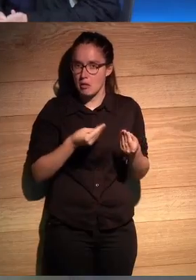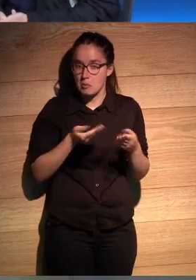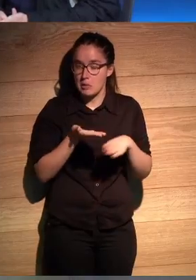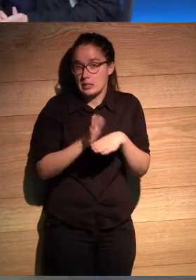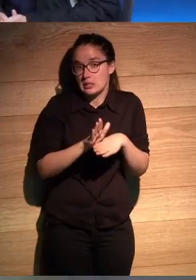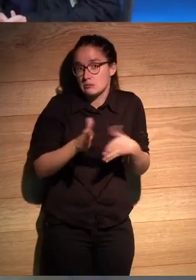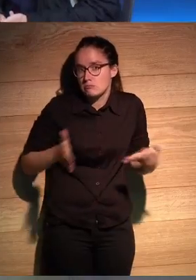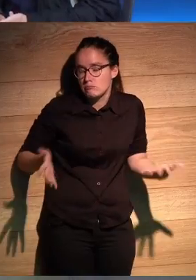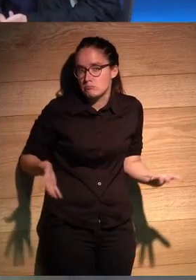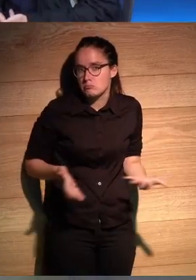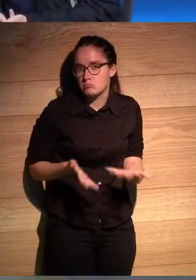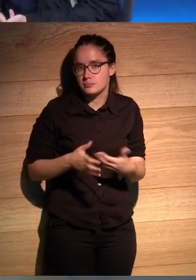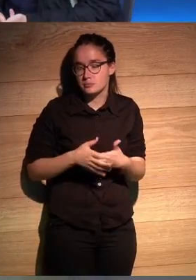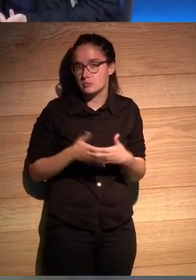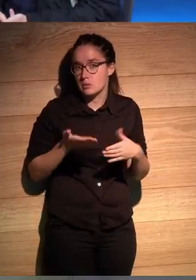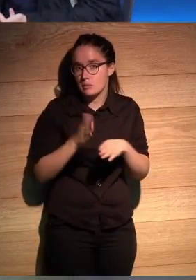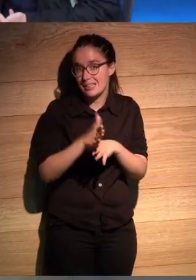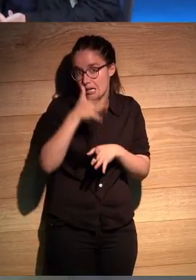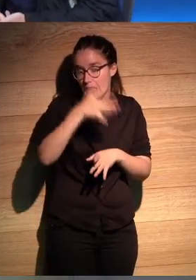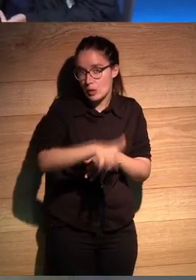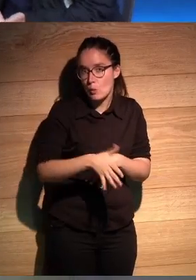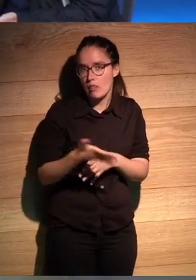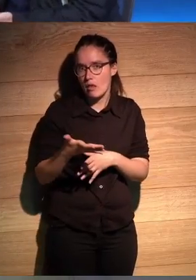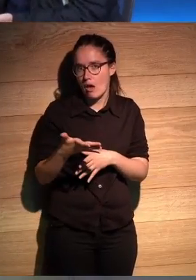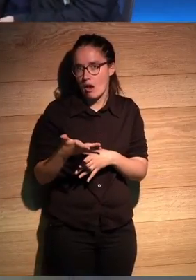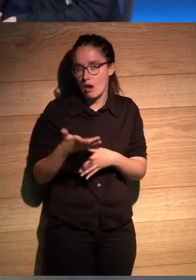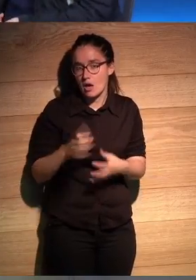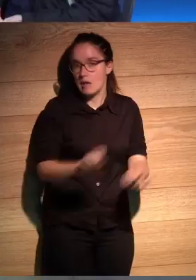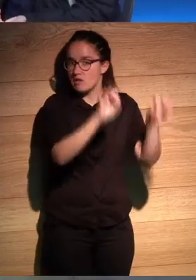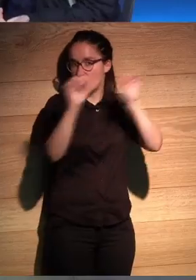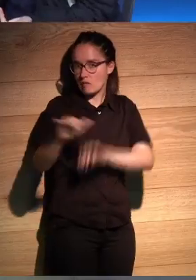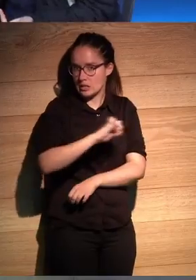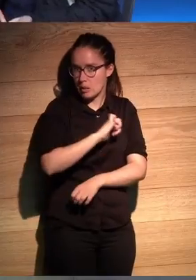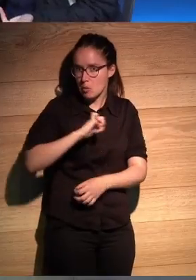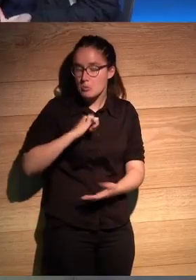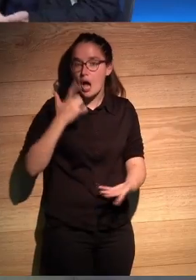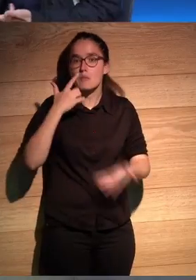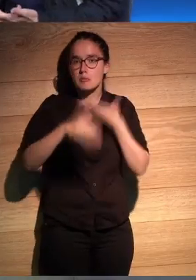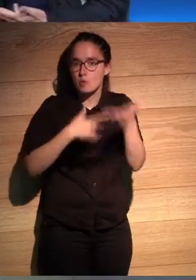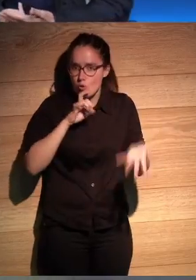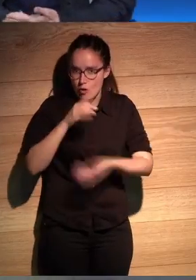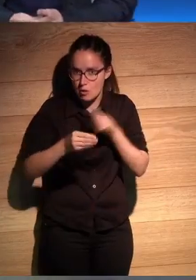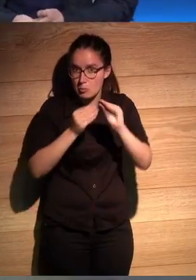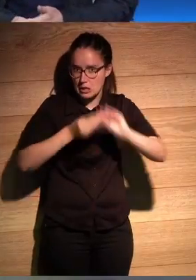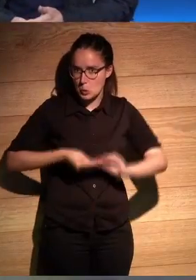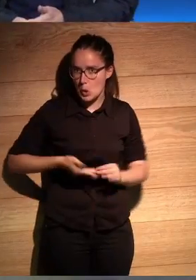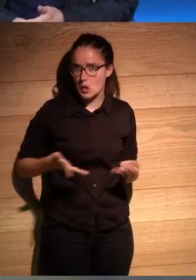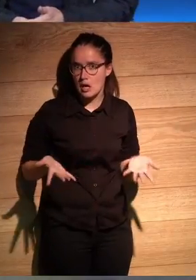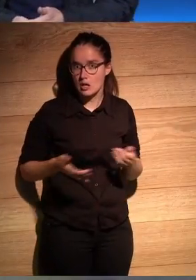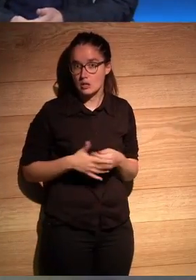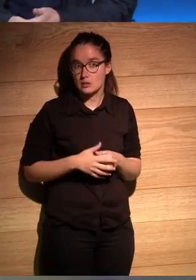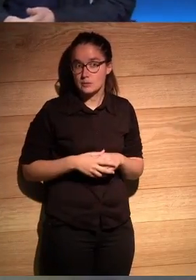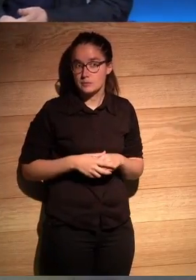denuncia que fue en defensa propia y bueno vemos a ver cómo solucionamos esto ¿no?